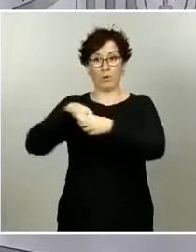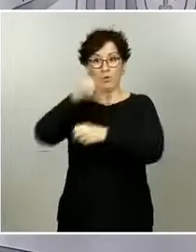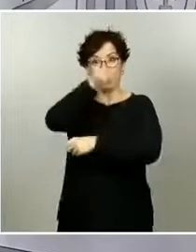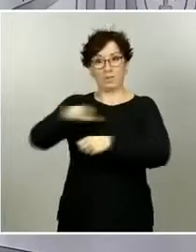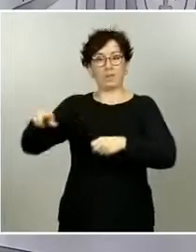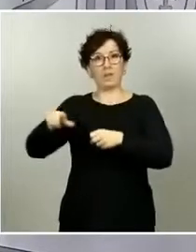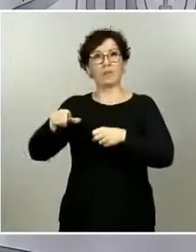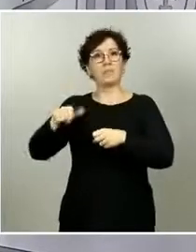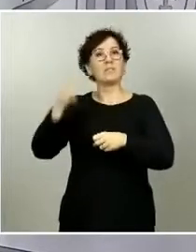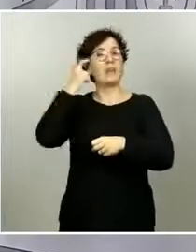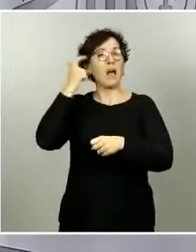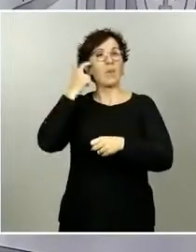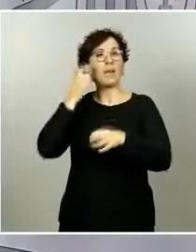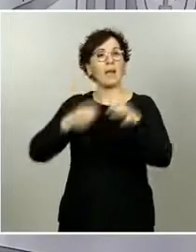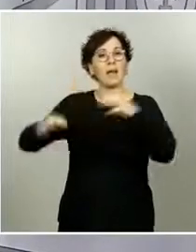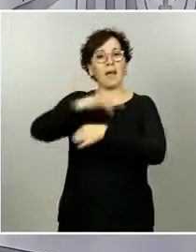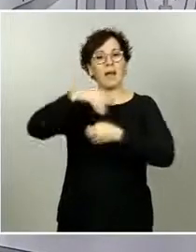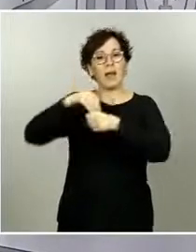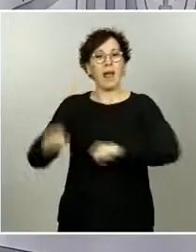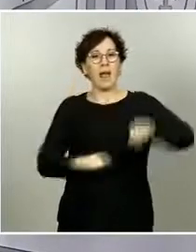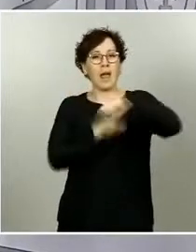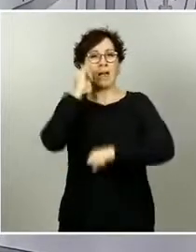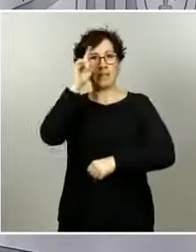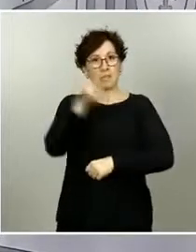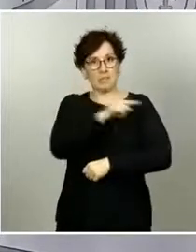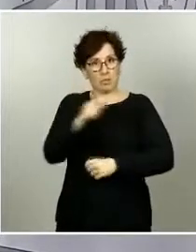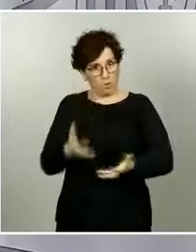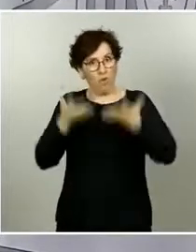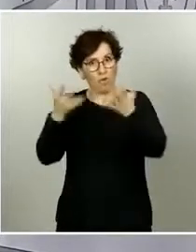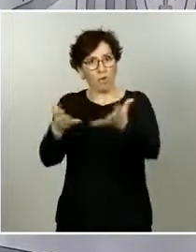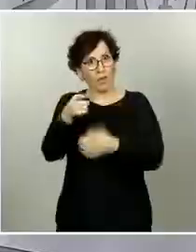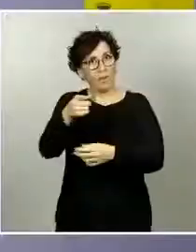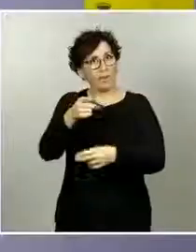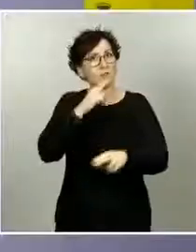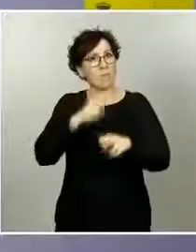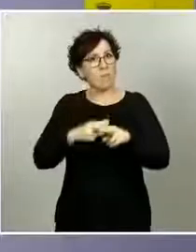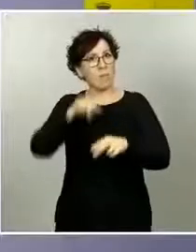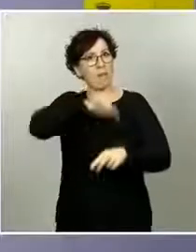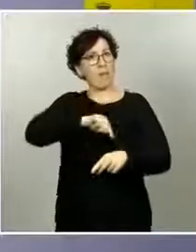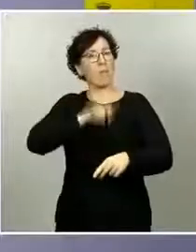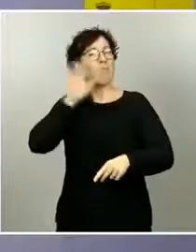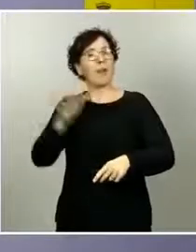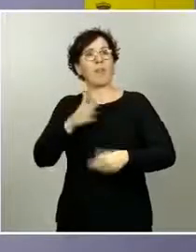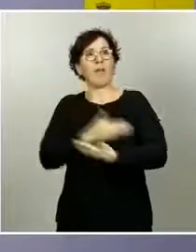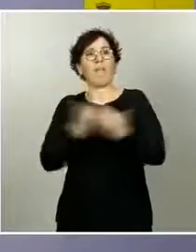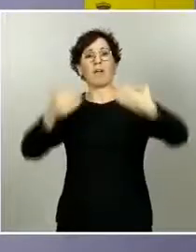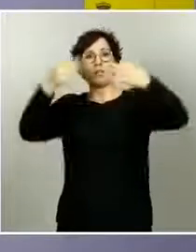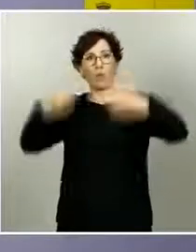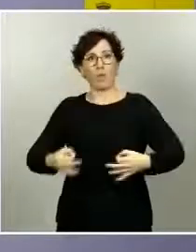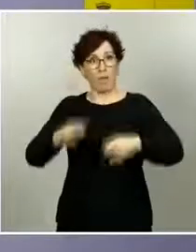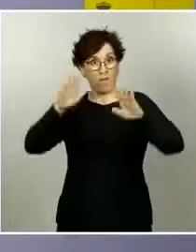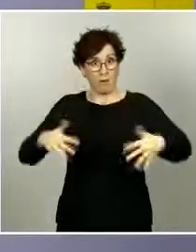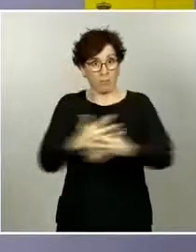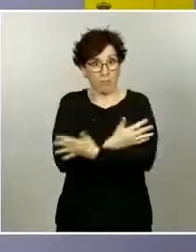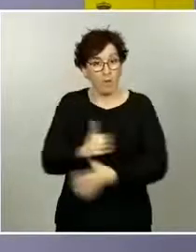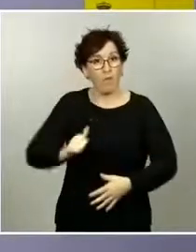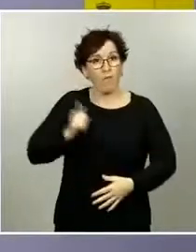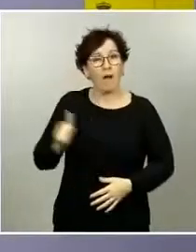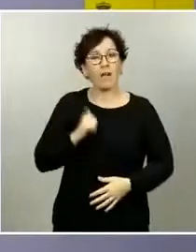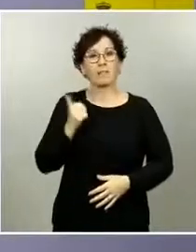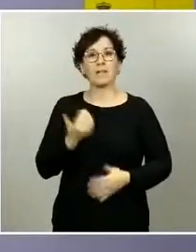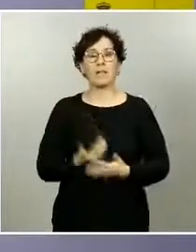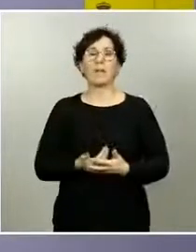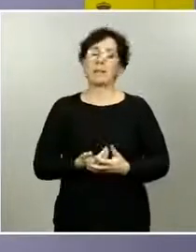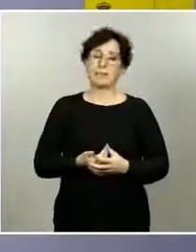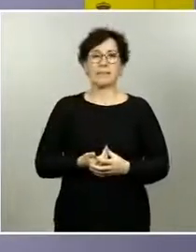ofreciendo pruebas por 30 euros que informan a sus asegurados de si tienen anticuerpos, ¿cree que es una política correcta? ¿Puede